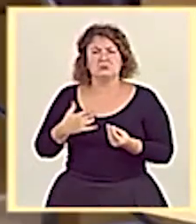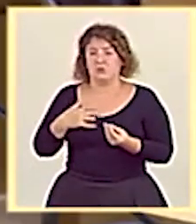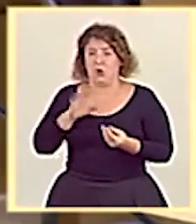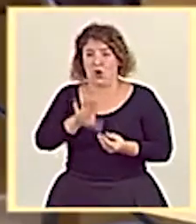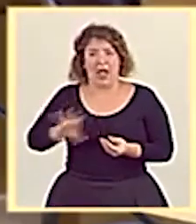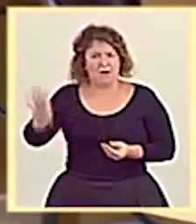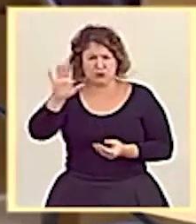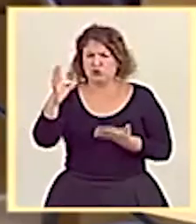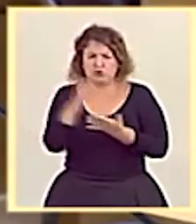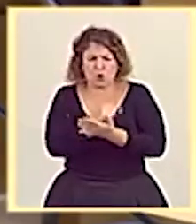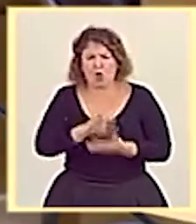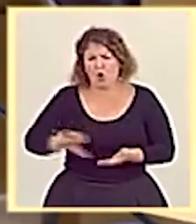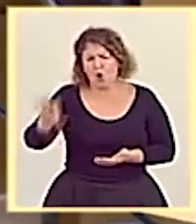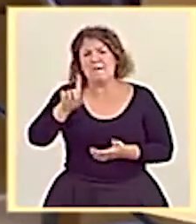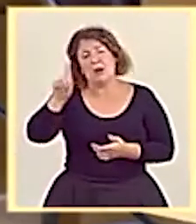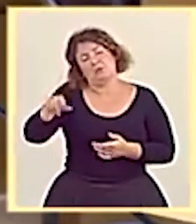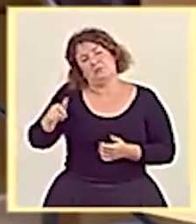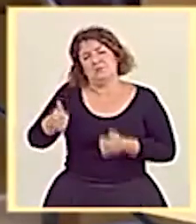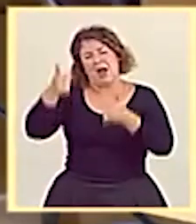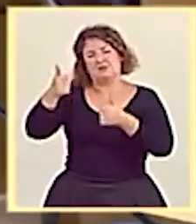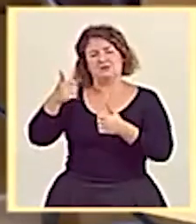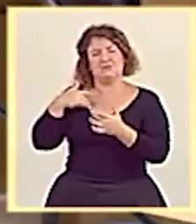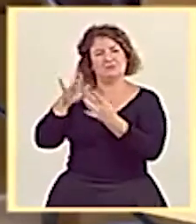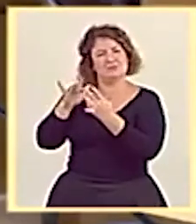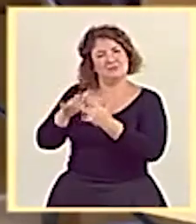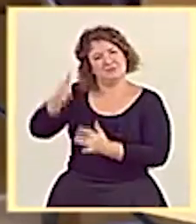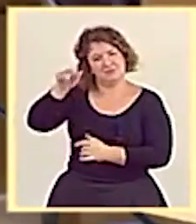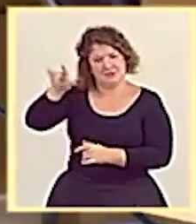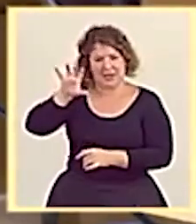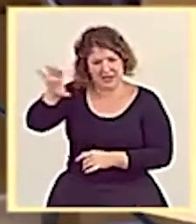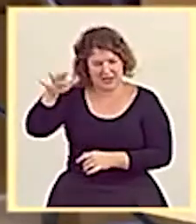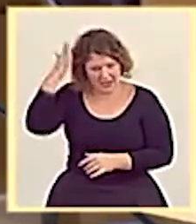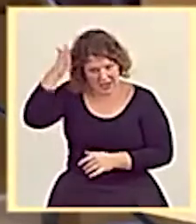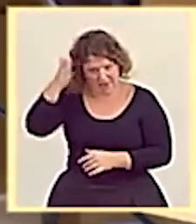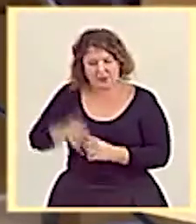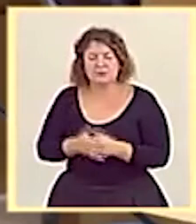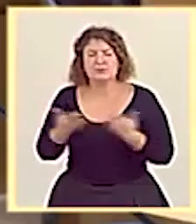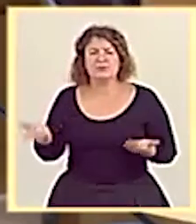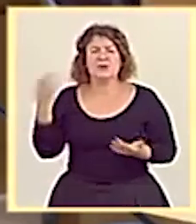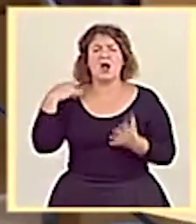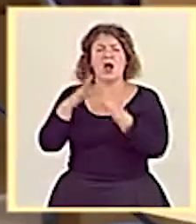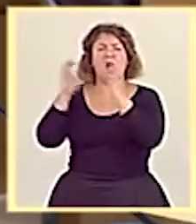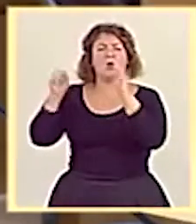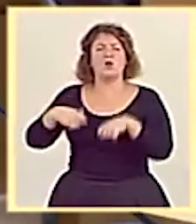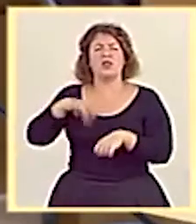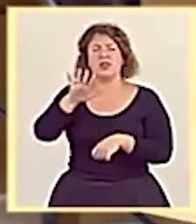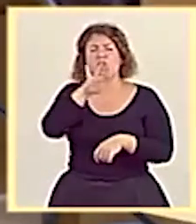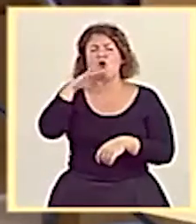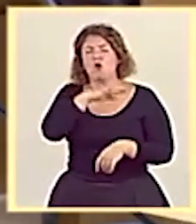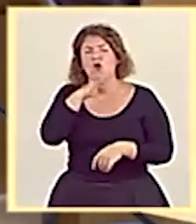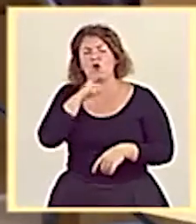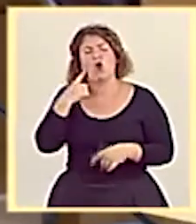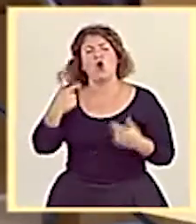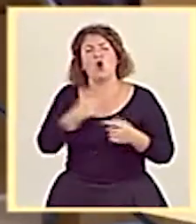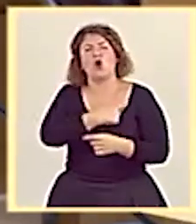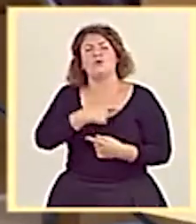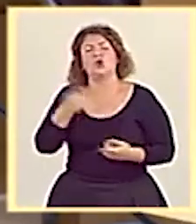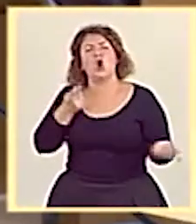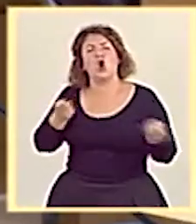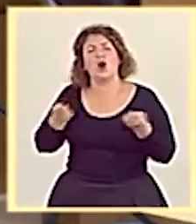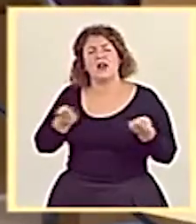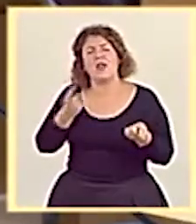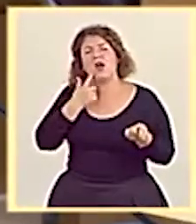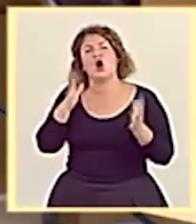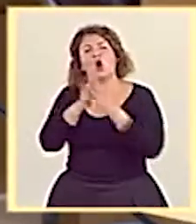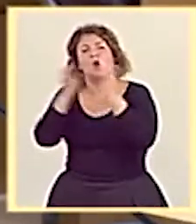con el de Navarra. También quiero recordarles muchas cuestiones que hemos ido avanzando, como el acuerdo del 5 de octubre de la Comisión Coordinadora del Convenio Económico entre